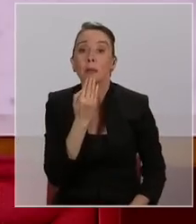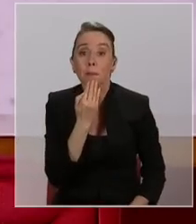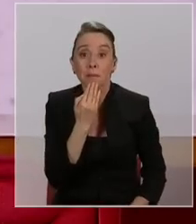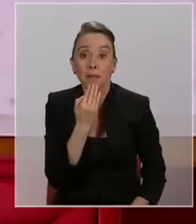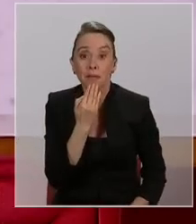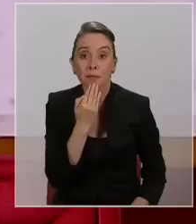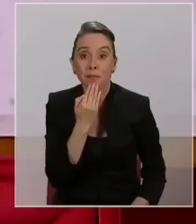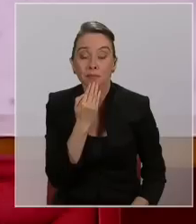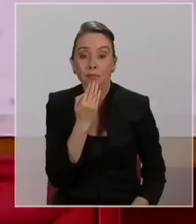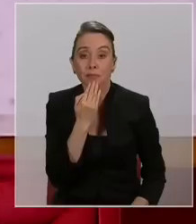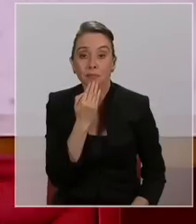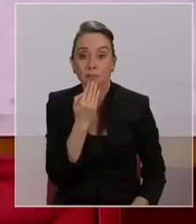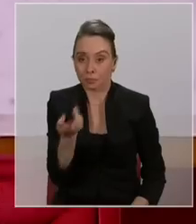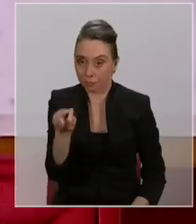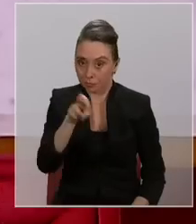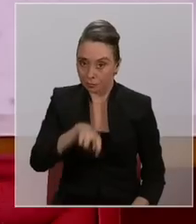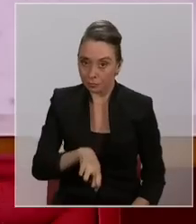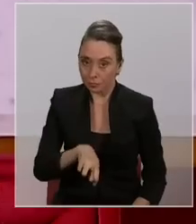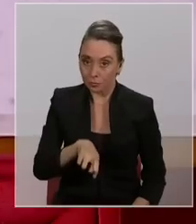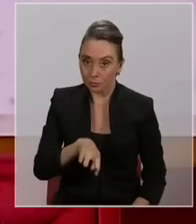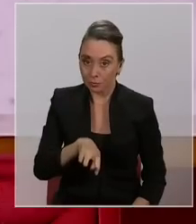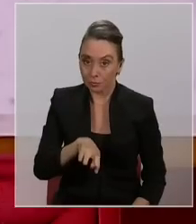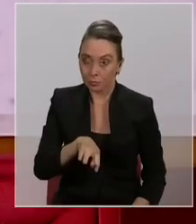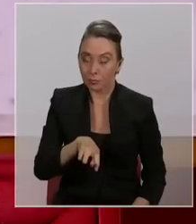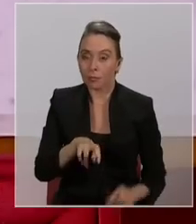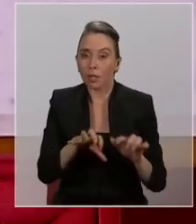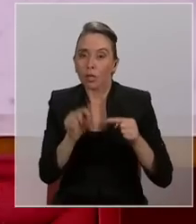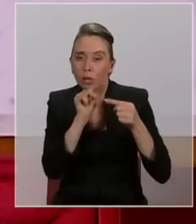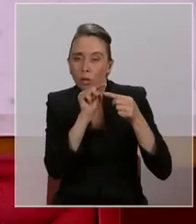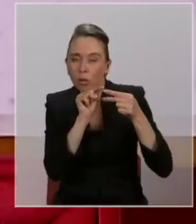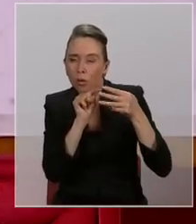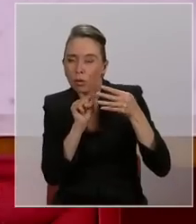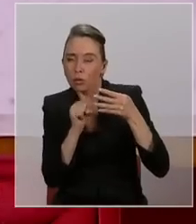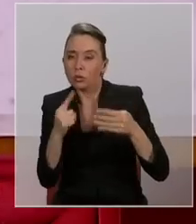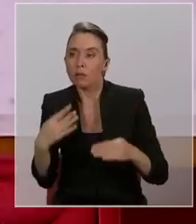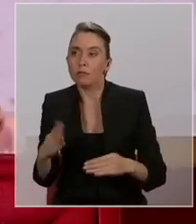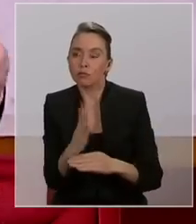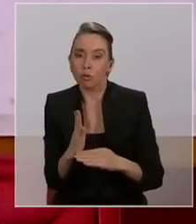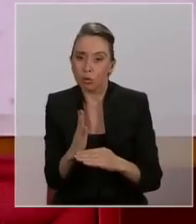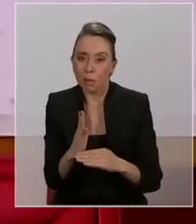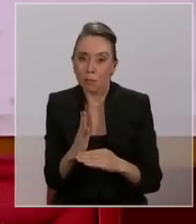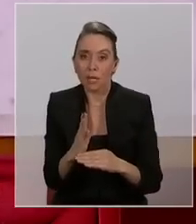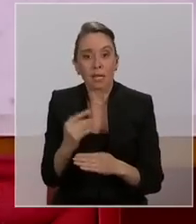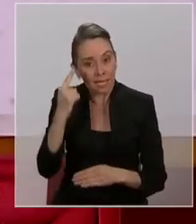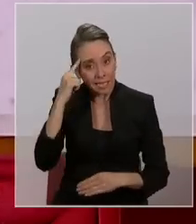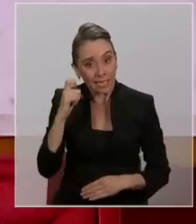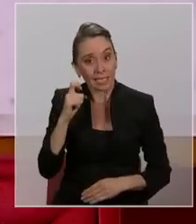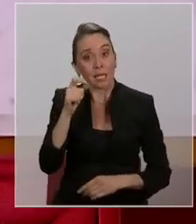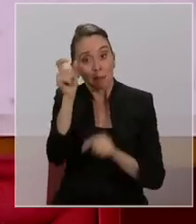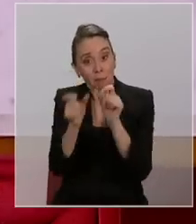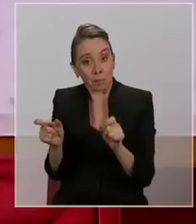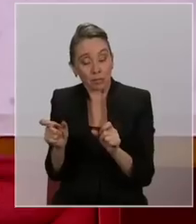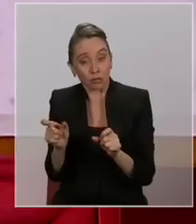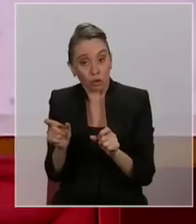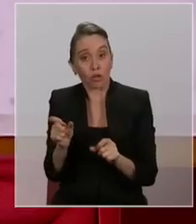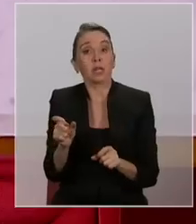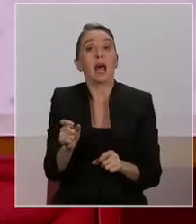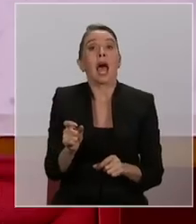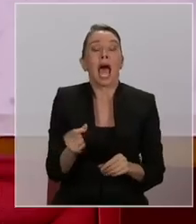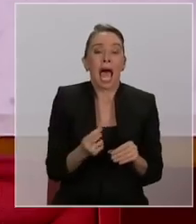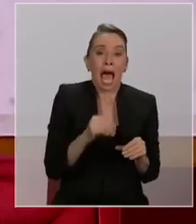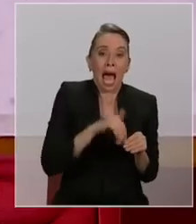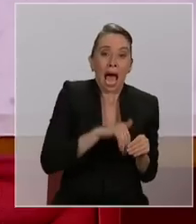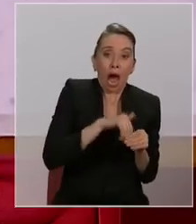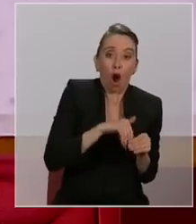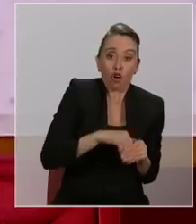reiterar aspectos fundamentales. Creemos que el ahorro previsional le pertenece